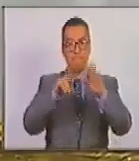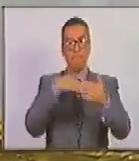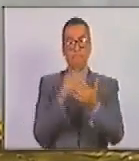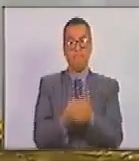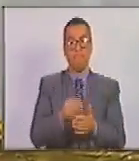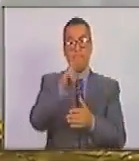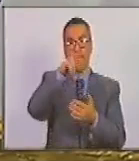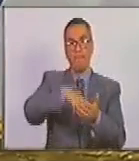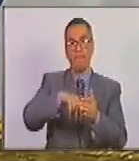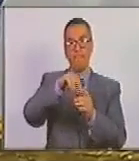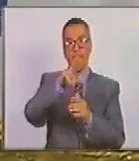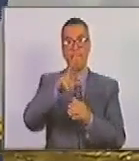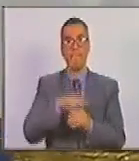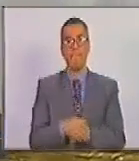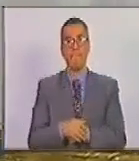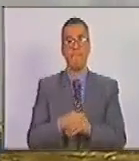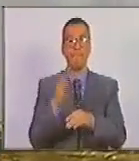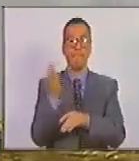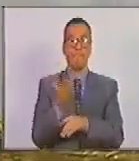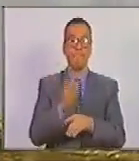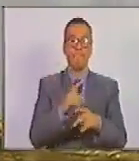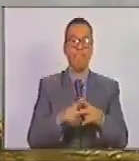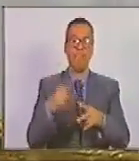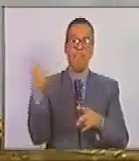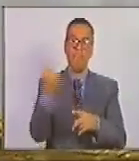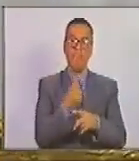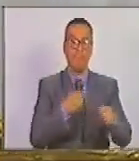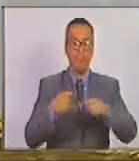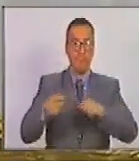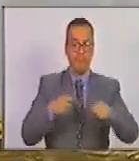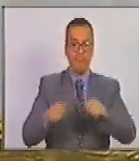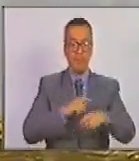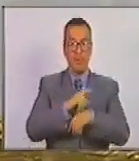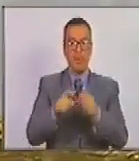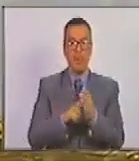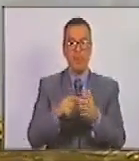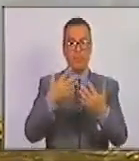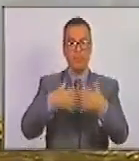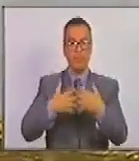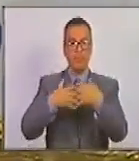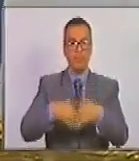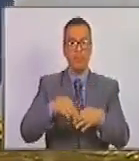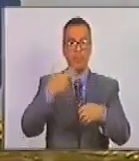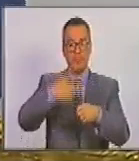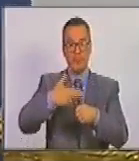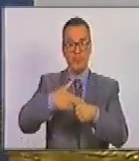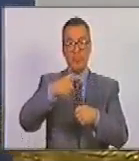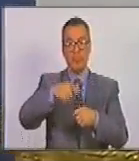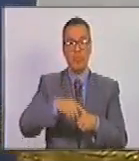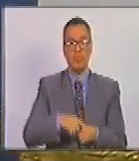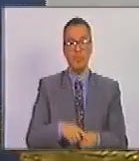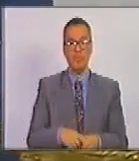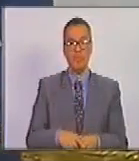2023 sanciones directas acciones directas contra la industria petrolera